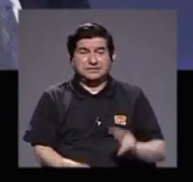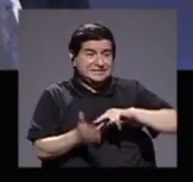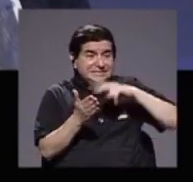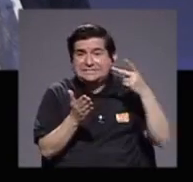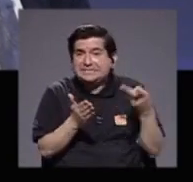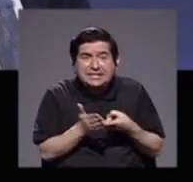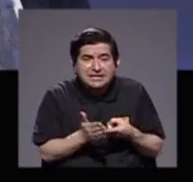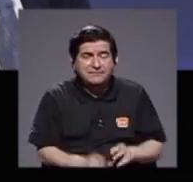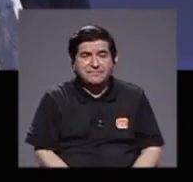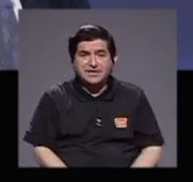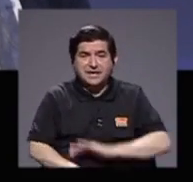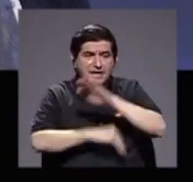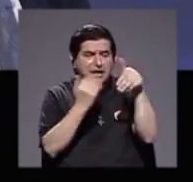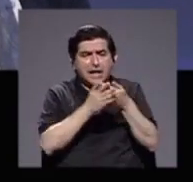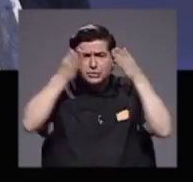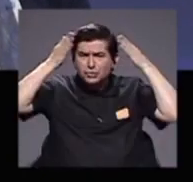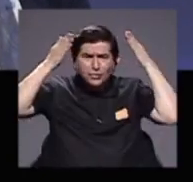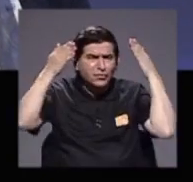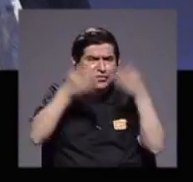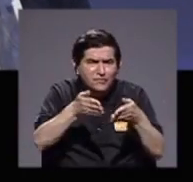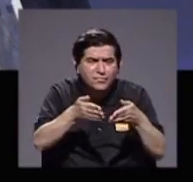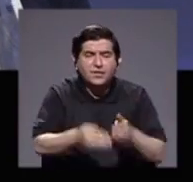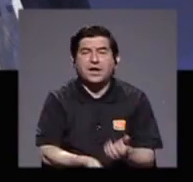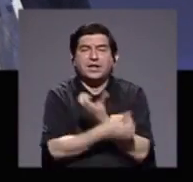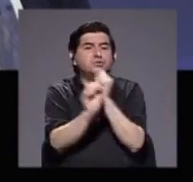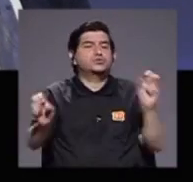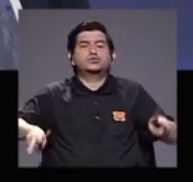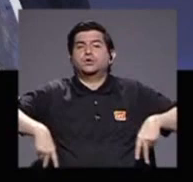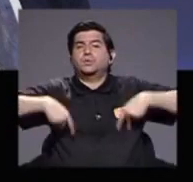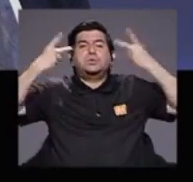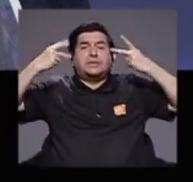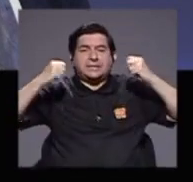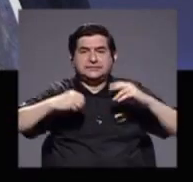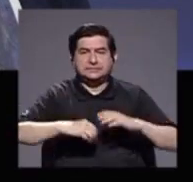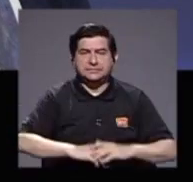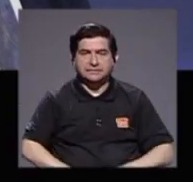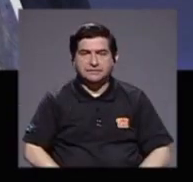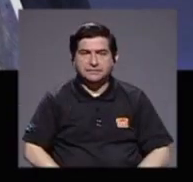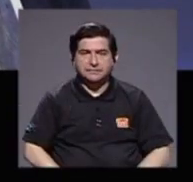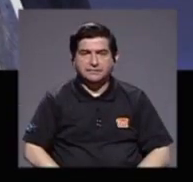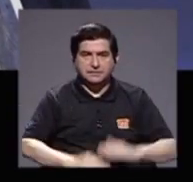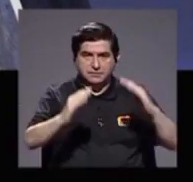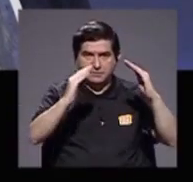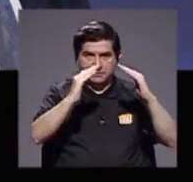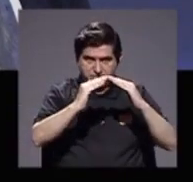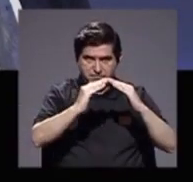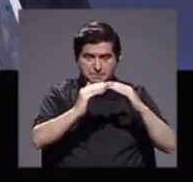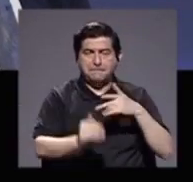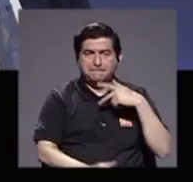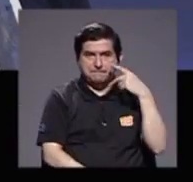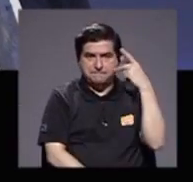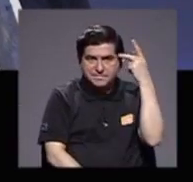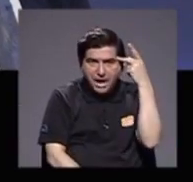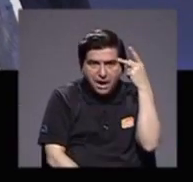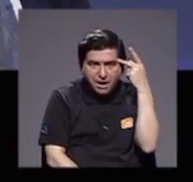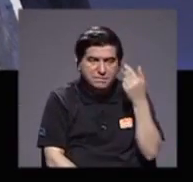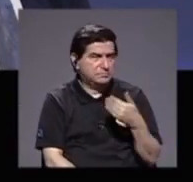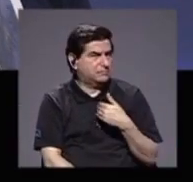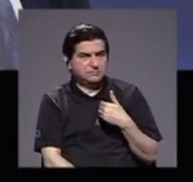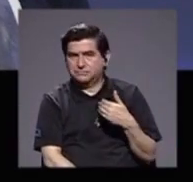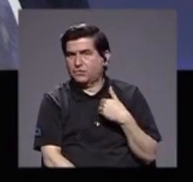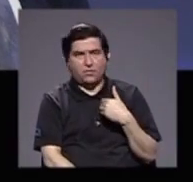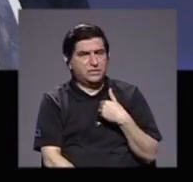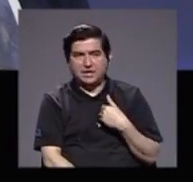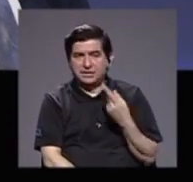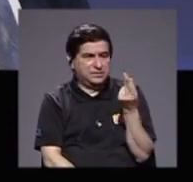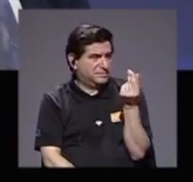significa todos los recursos concentrados en sobrevivir, son hogares donde los padres no tienen ni